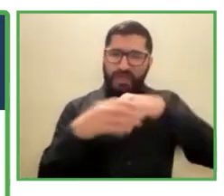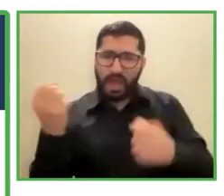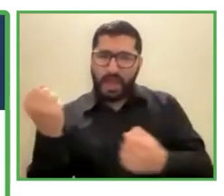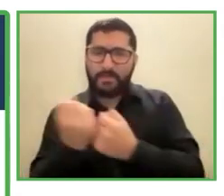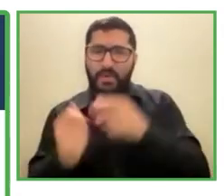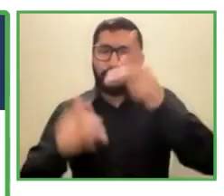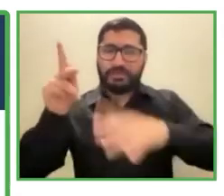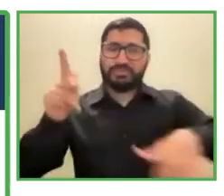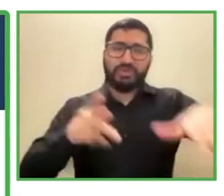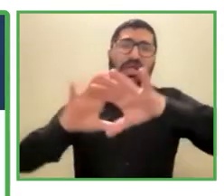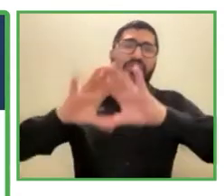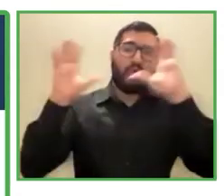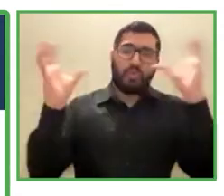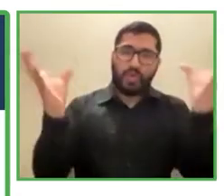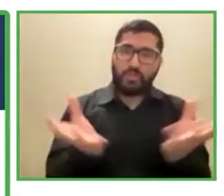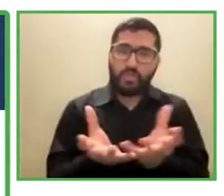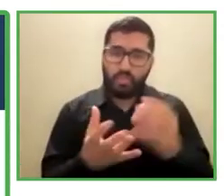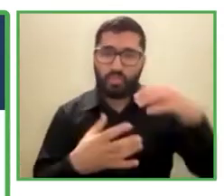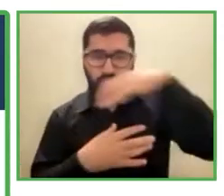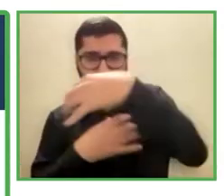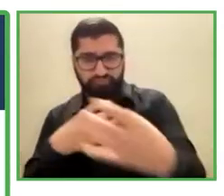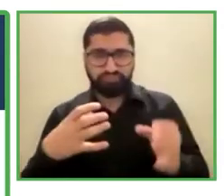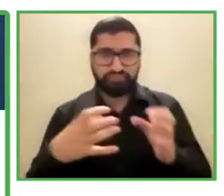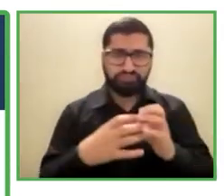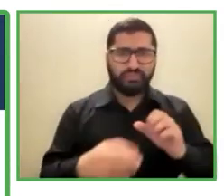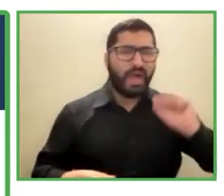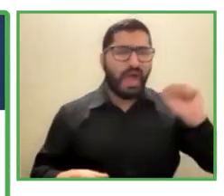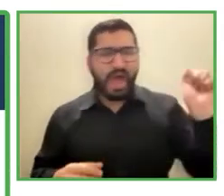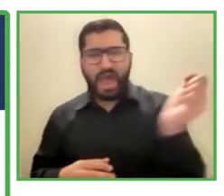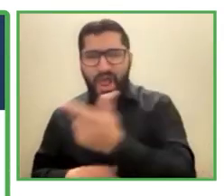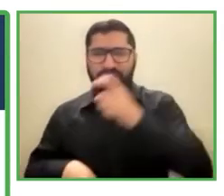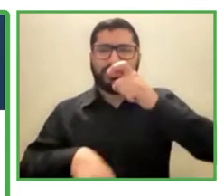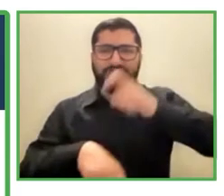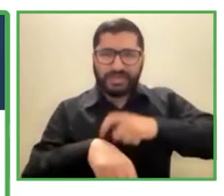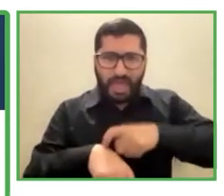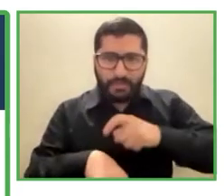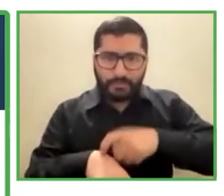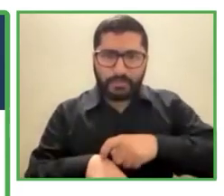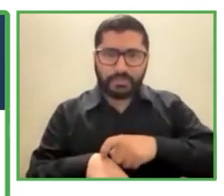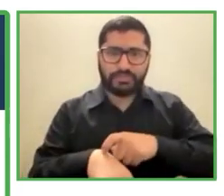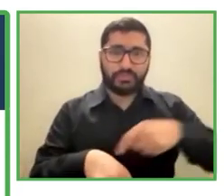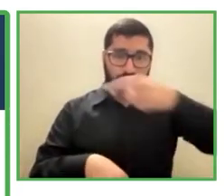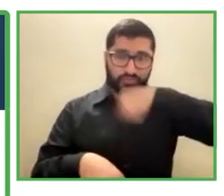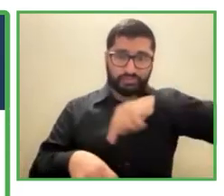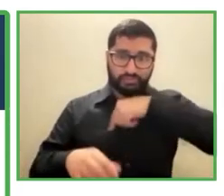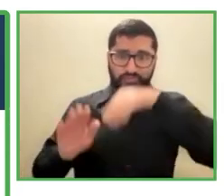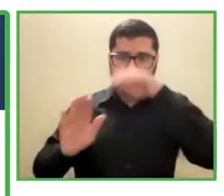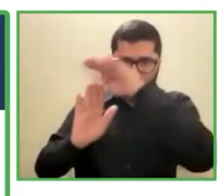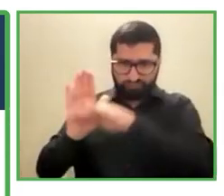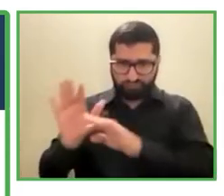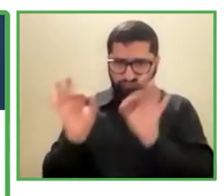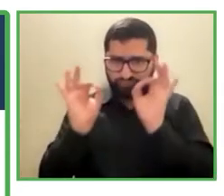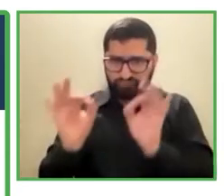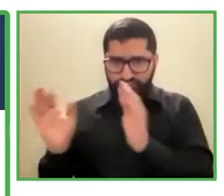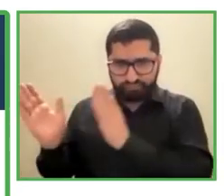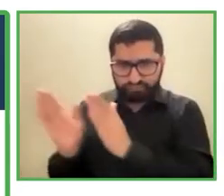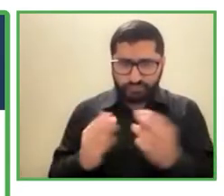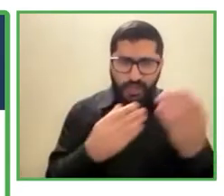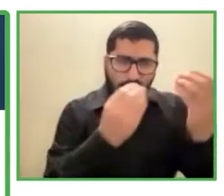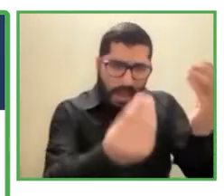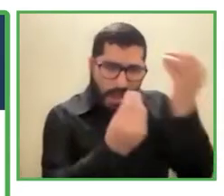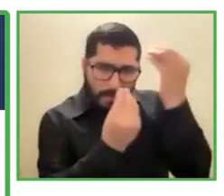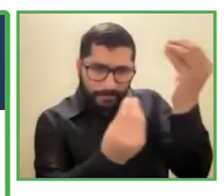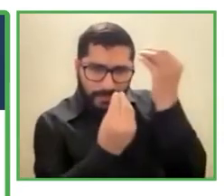todo horario nuestro negocio se trata de aprender en línea y de entregar apoyo en línea.